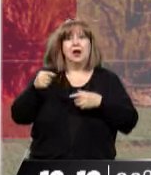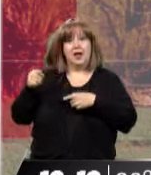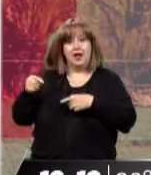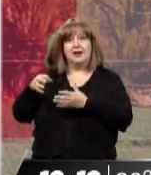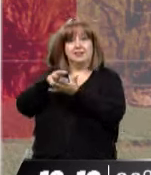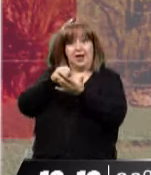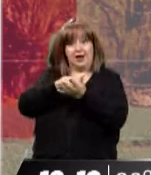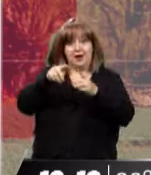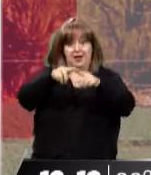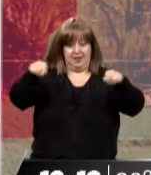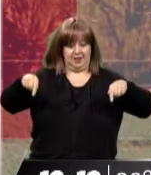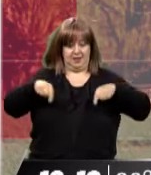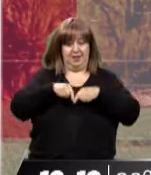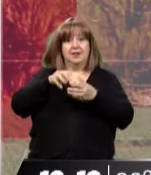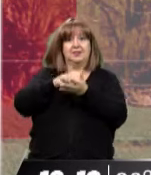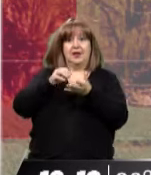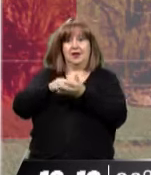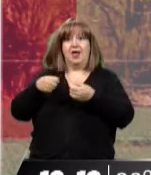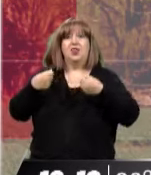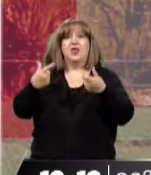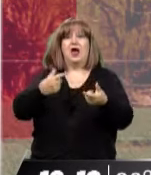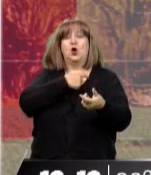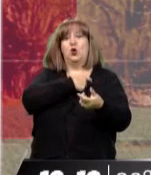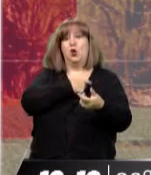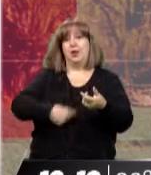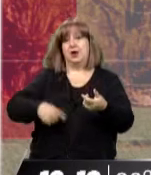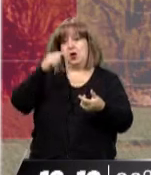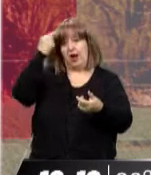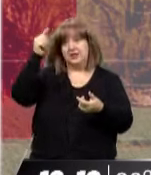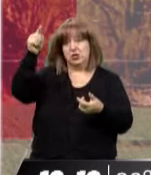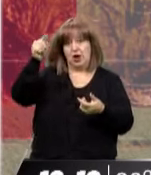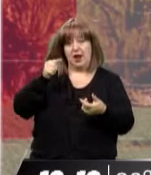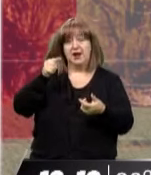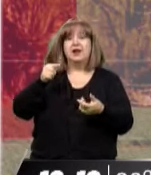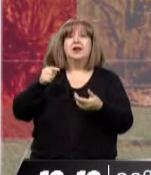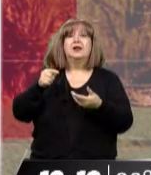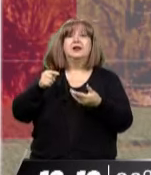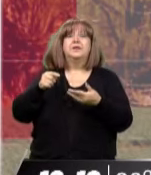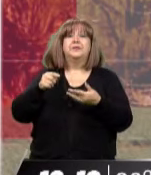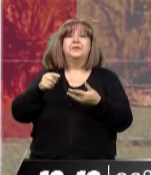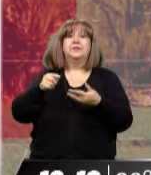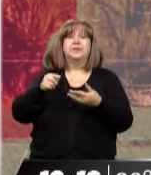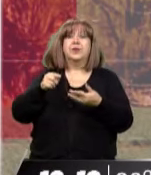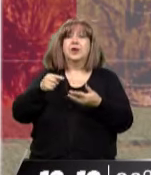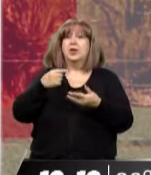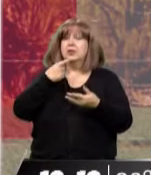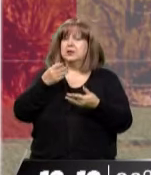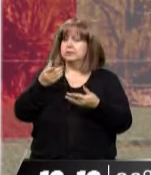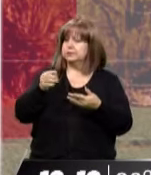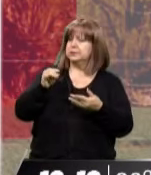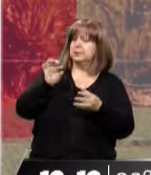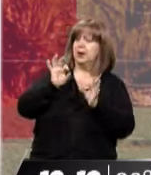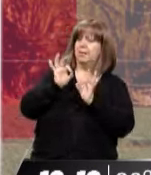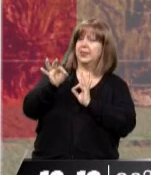mapuches, ponen mapuches entre comillas, Ambiente Mendoza, que es la secretaría que conduce Humberto Domingo Arance, detectó que se